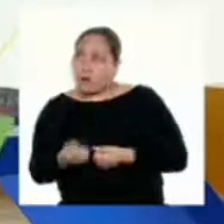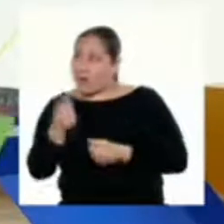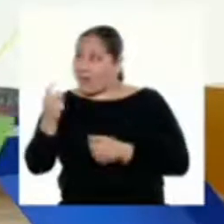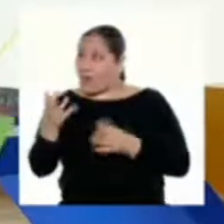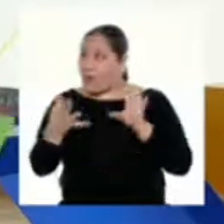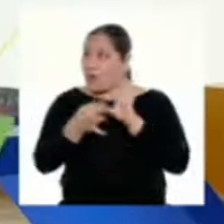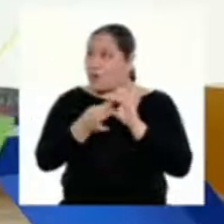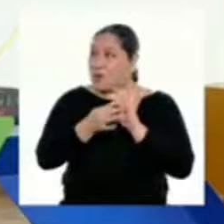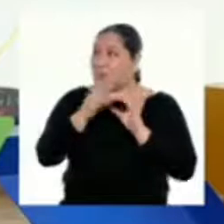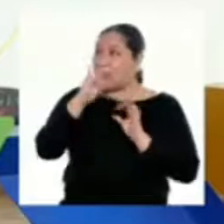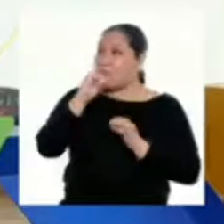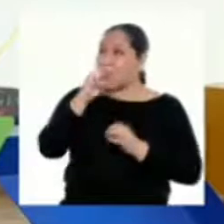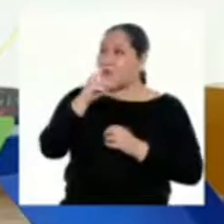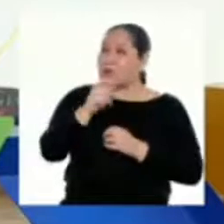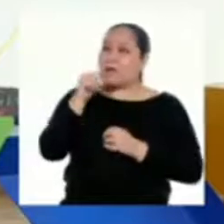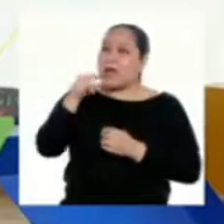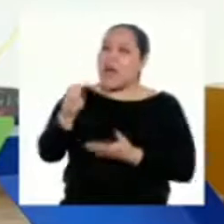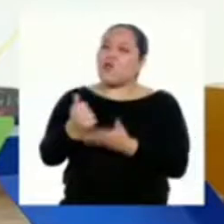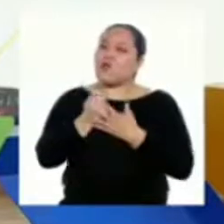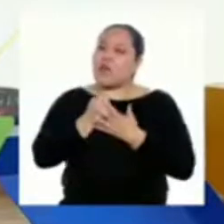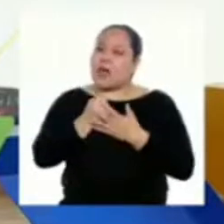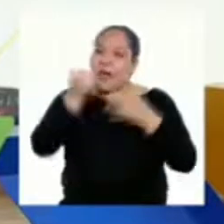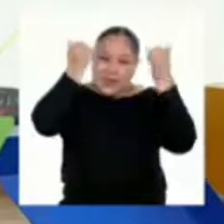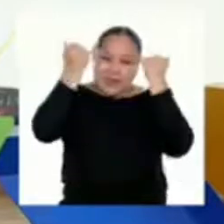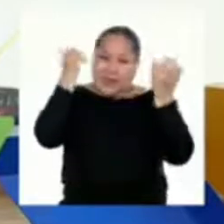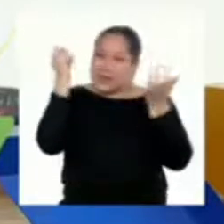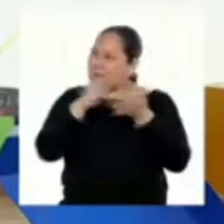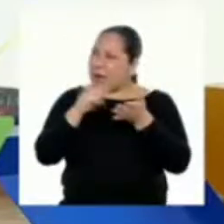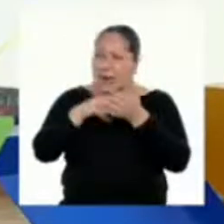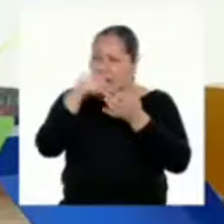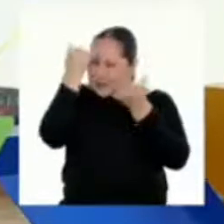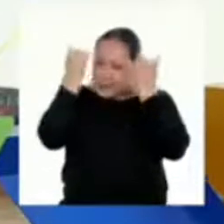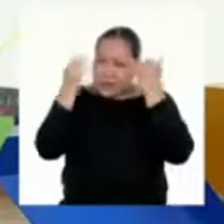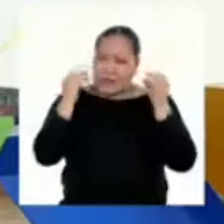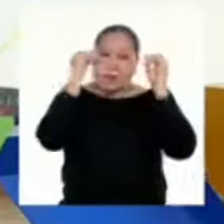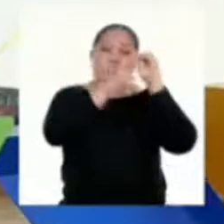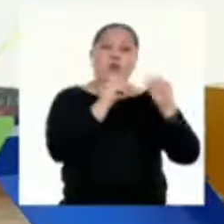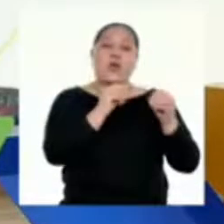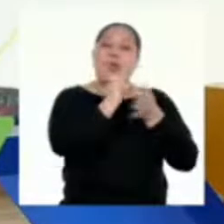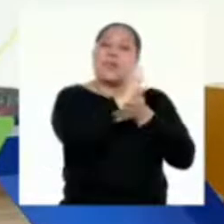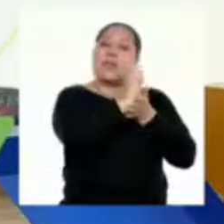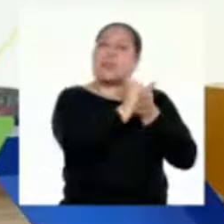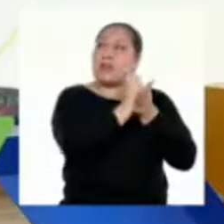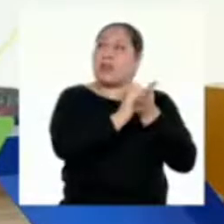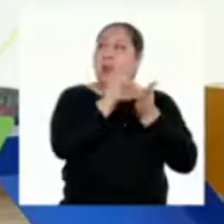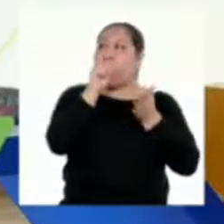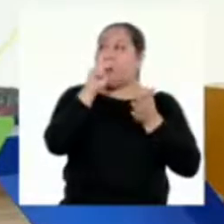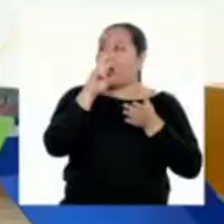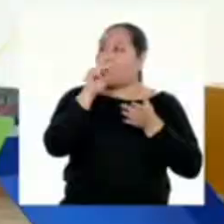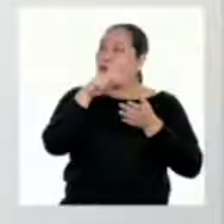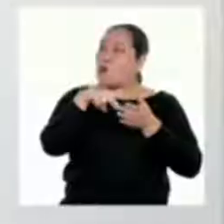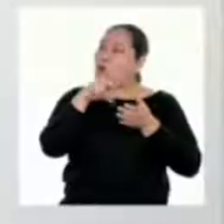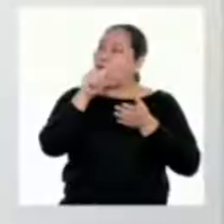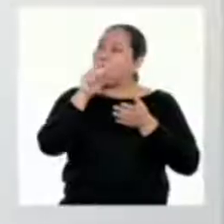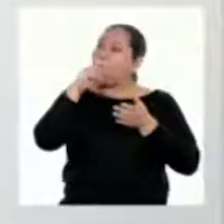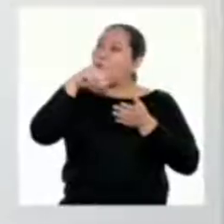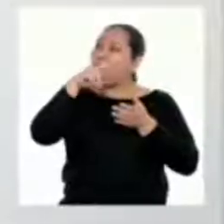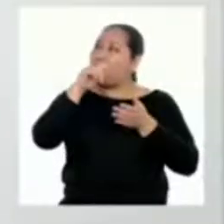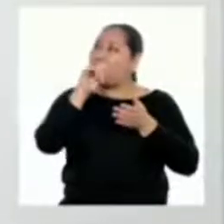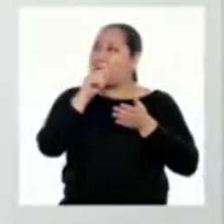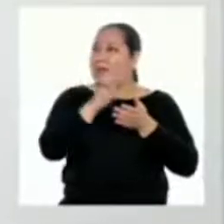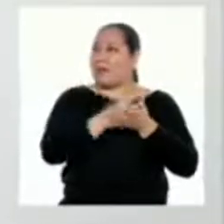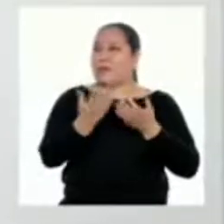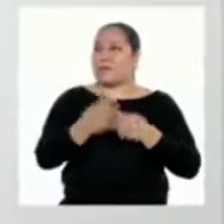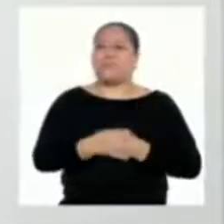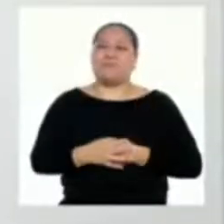demos en nuestra tesis tenga una visión mucho más amplia sea sólida y esté sustentada en las diversas ciencias Exacto Miluska